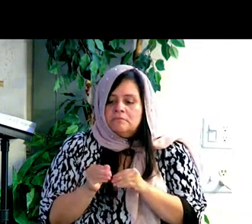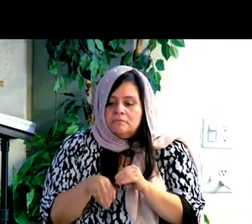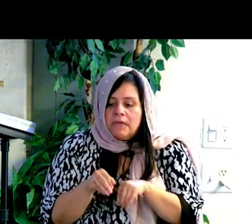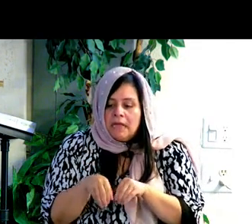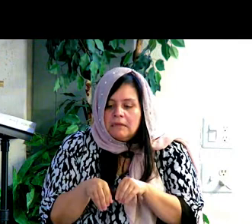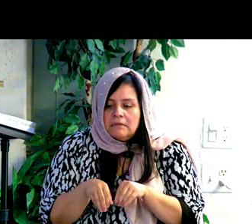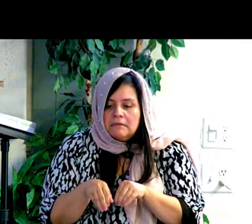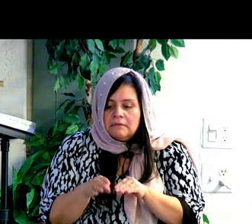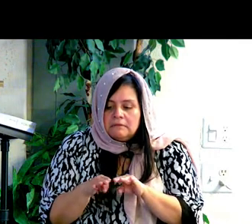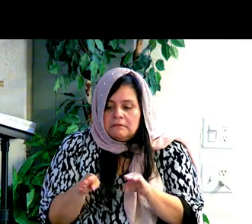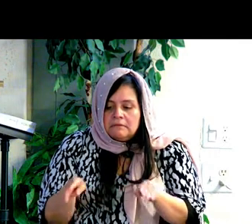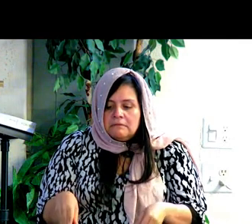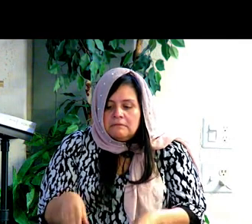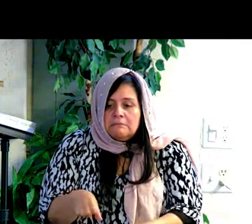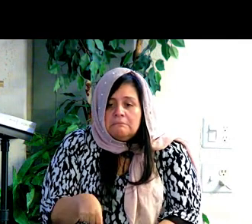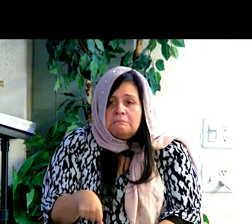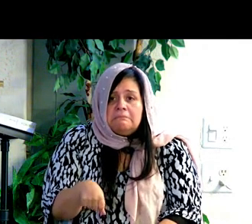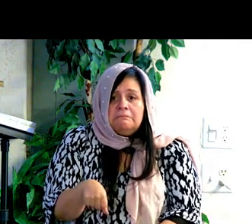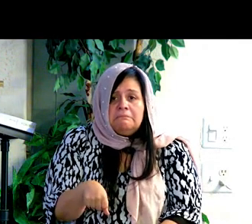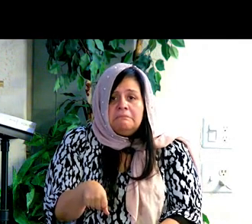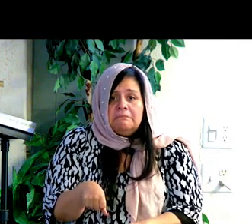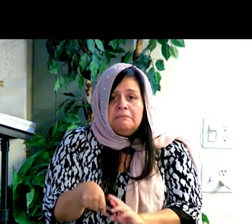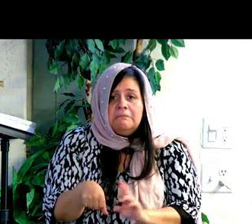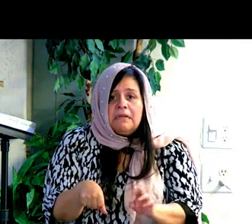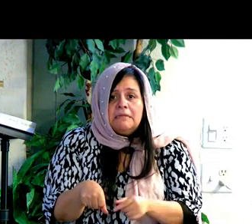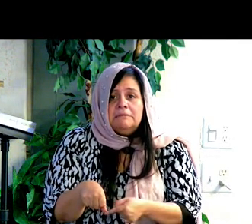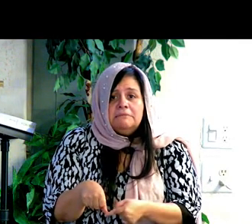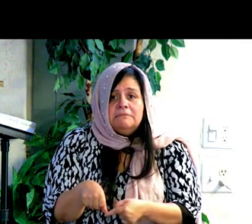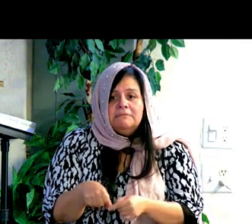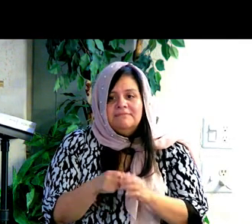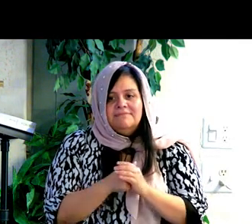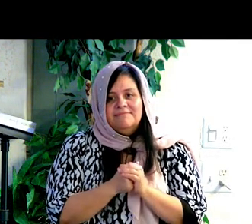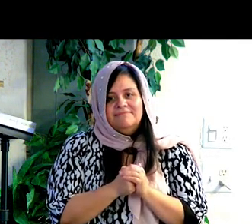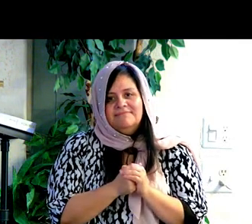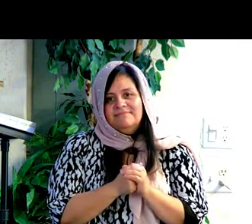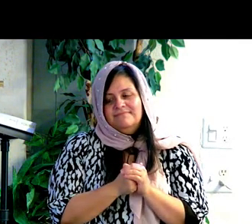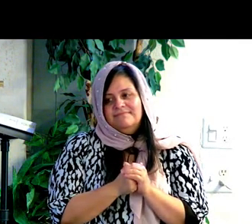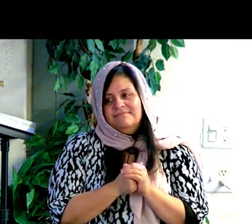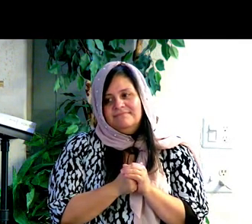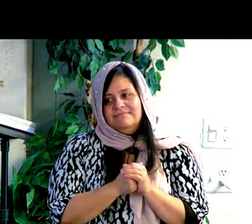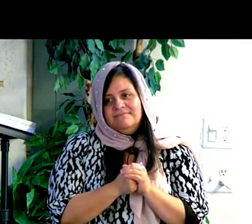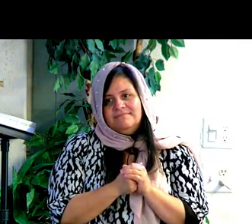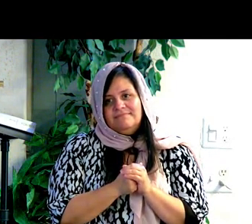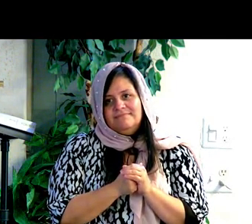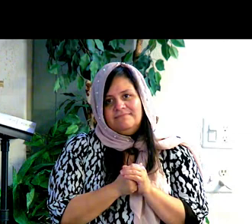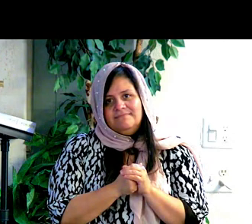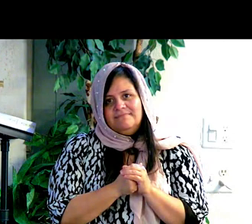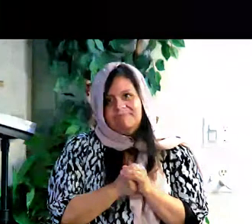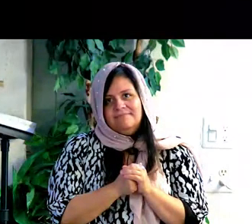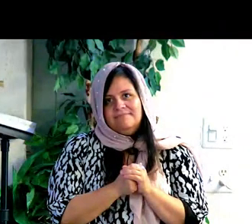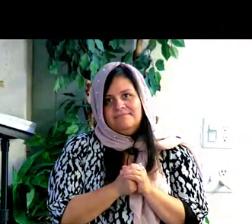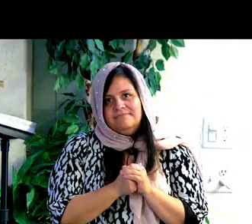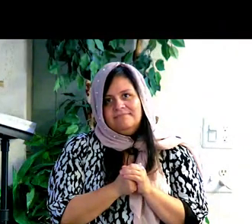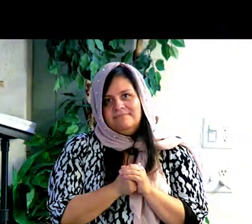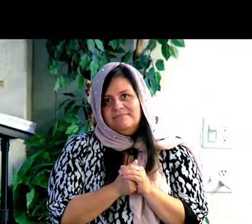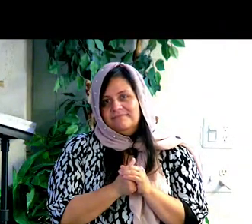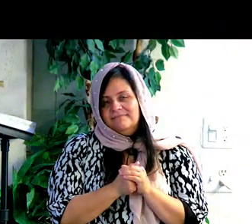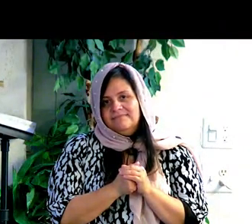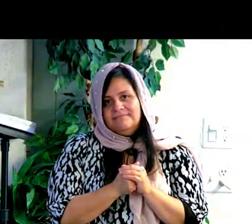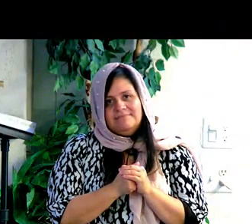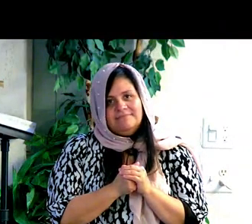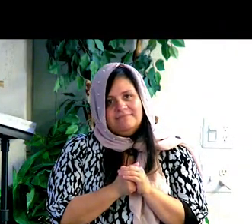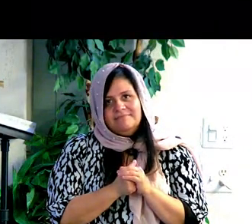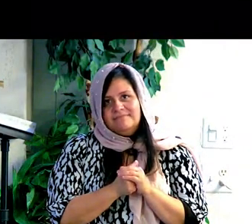Y el sastre y la hija, la esposa, ellos están empacando lo poco que